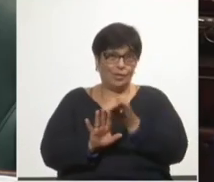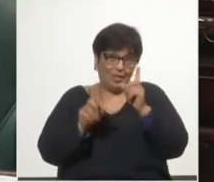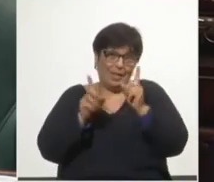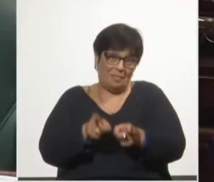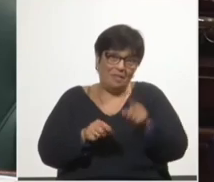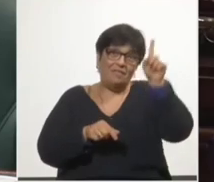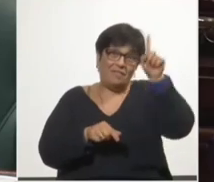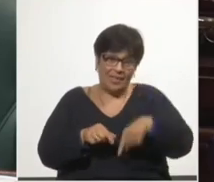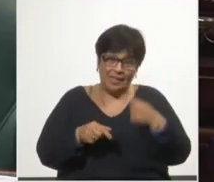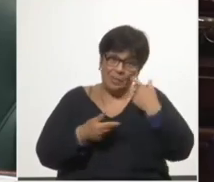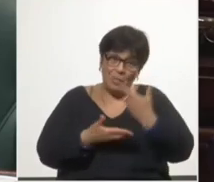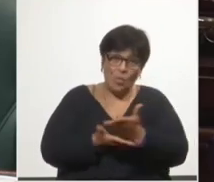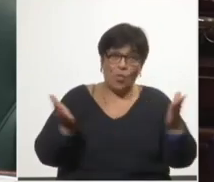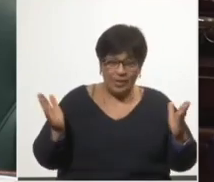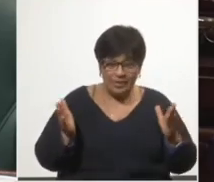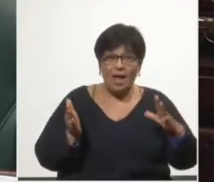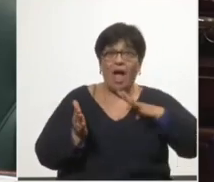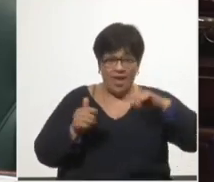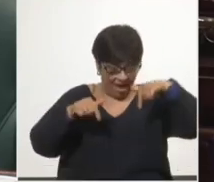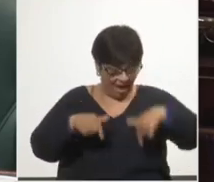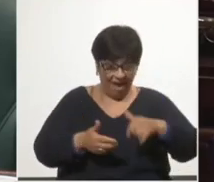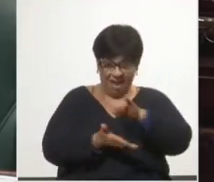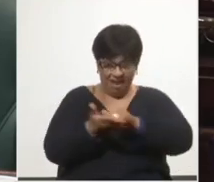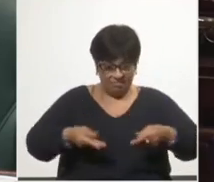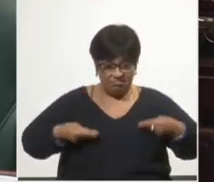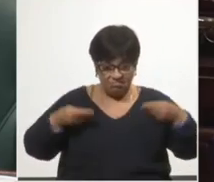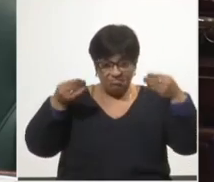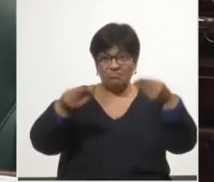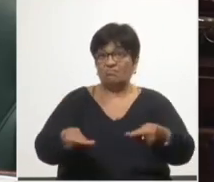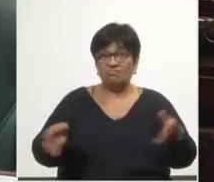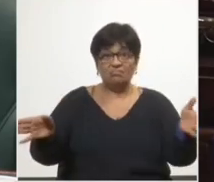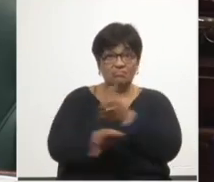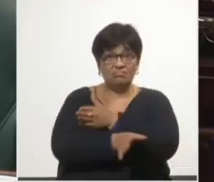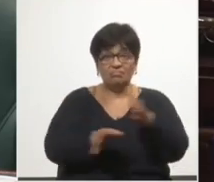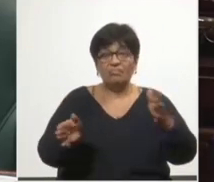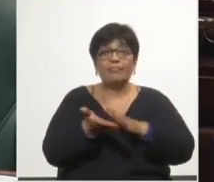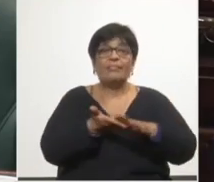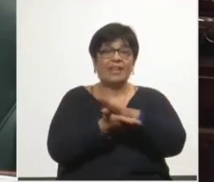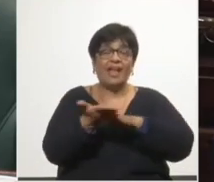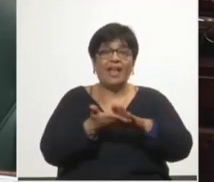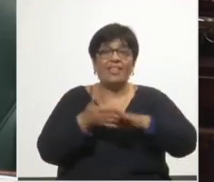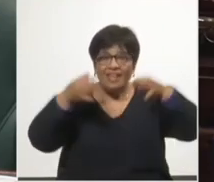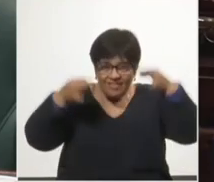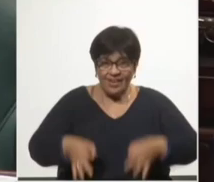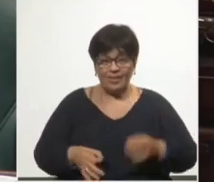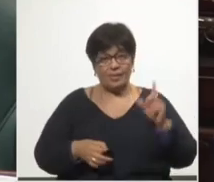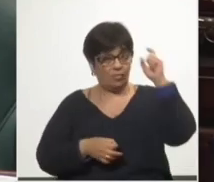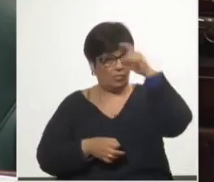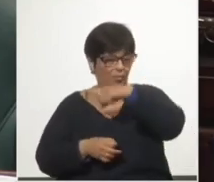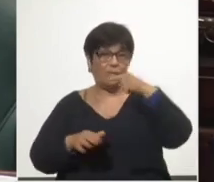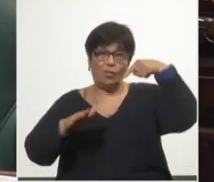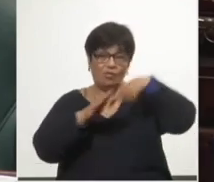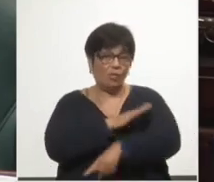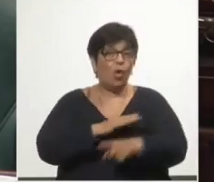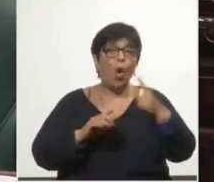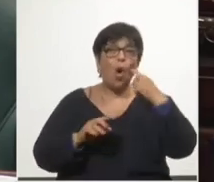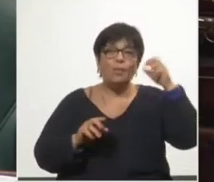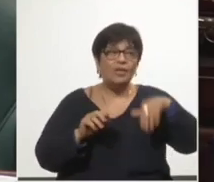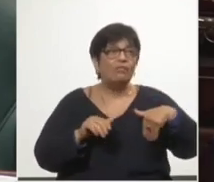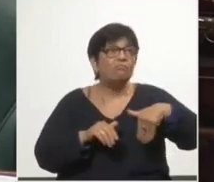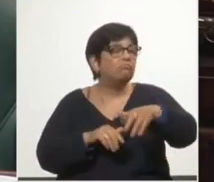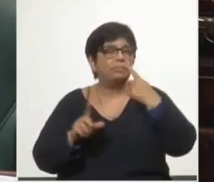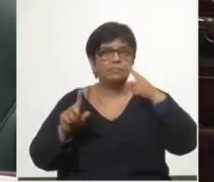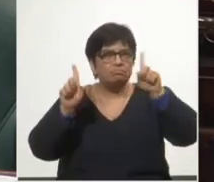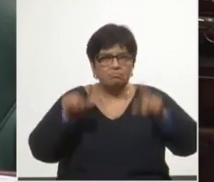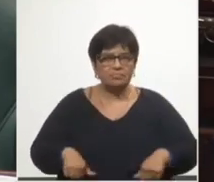también quizás lo que trasluce es que esta rendición de cuentas no tiene esencialmente contenidos sustanciales, no tiene una visión de futuro,